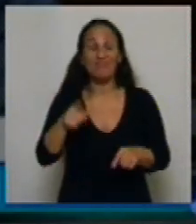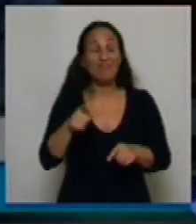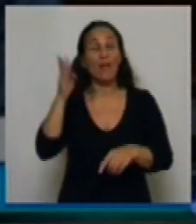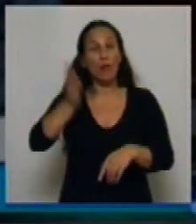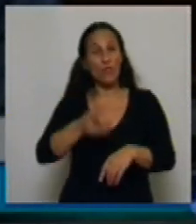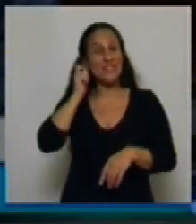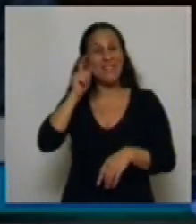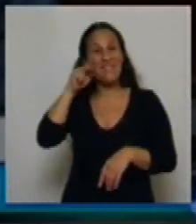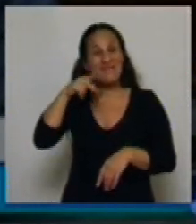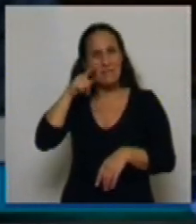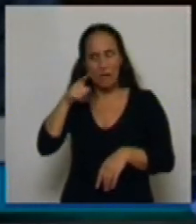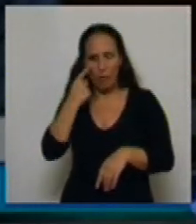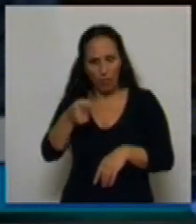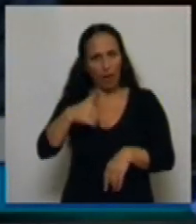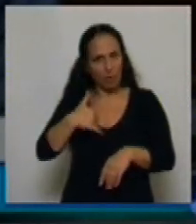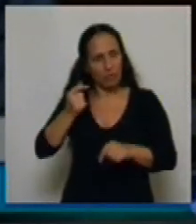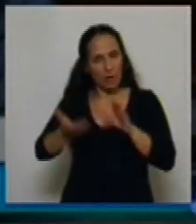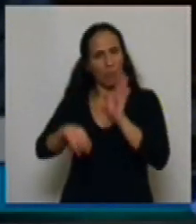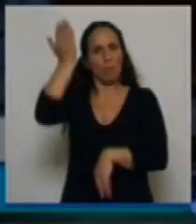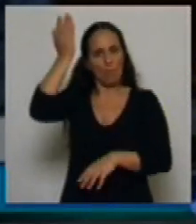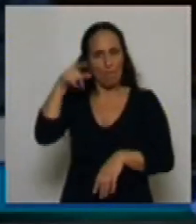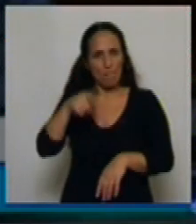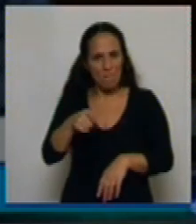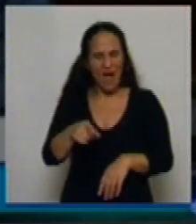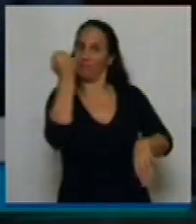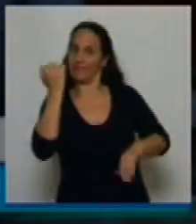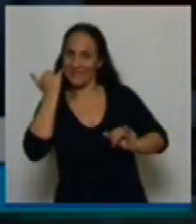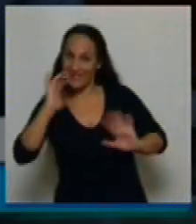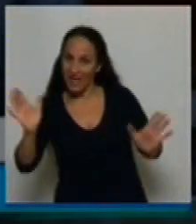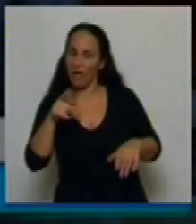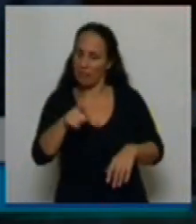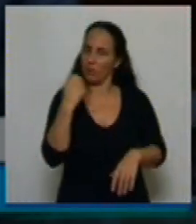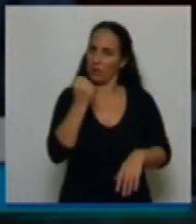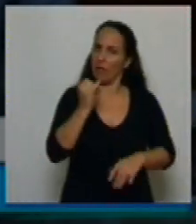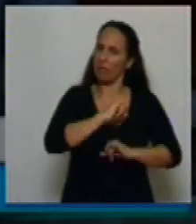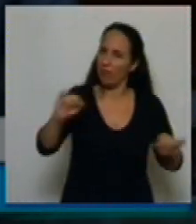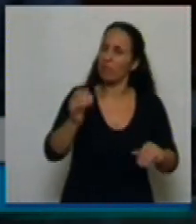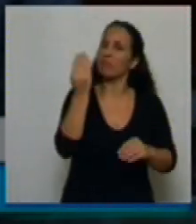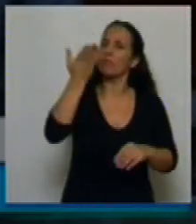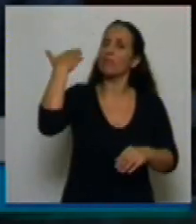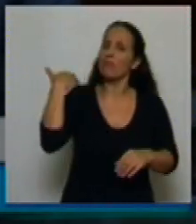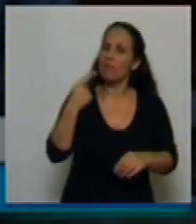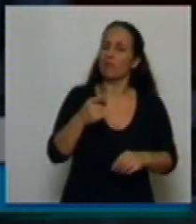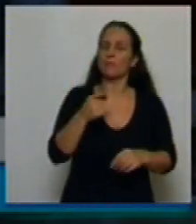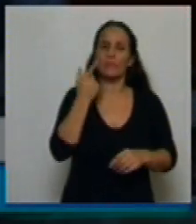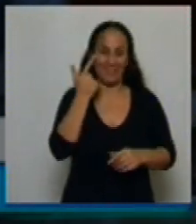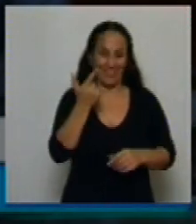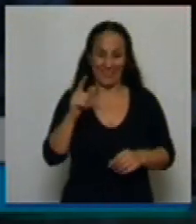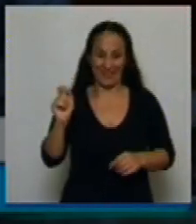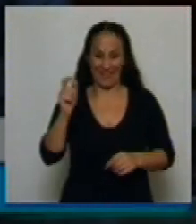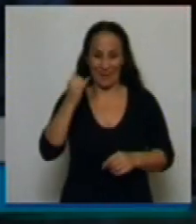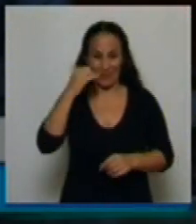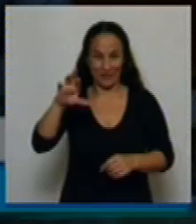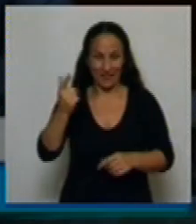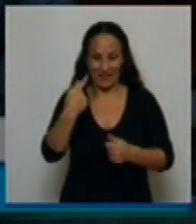distribución del ingreso y ha mejorado sustancialmente la estrategia de inclusión social. A través de la gestión y de la estatización de los